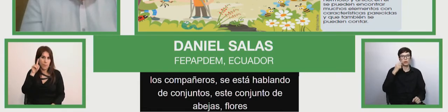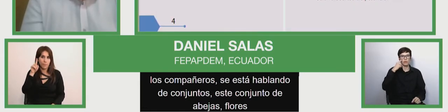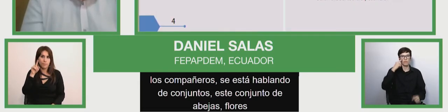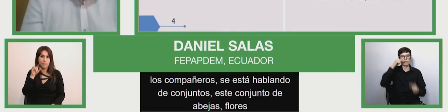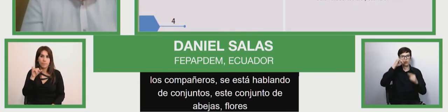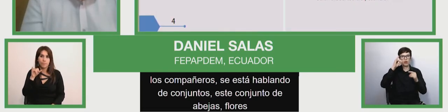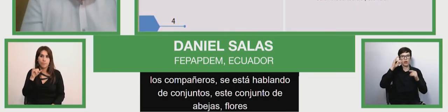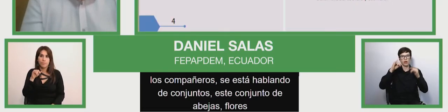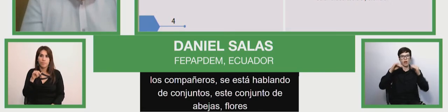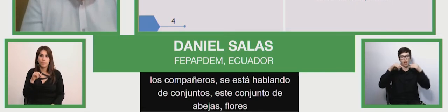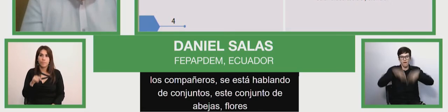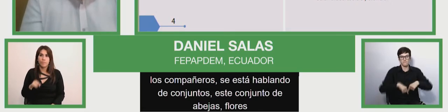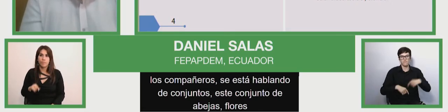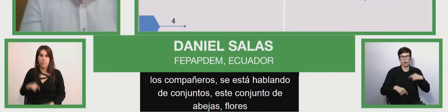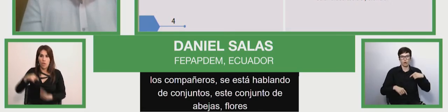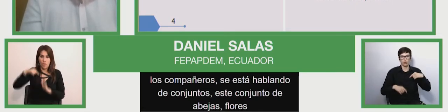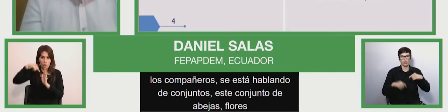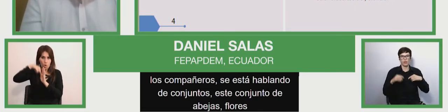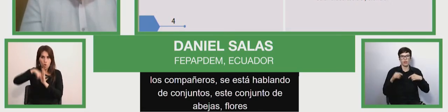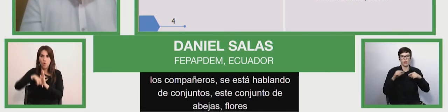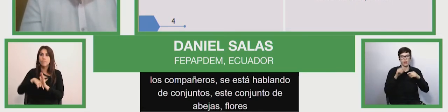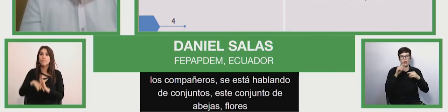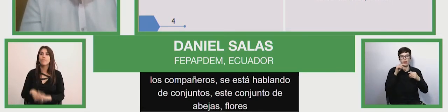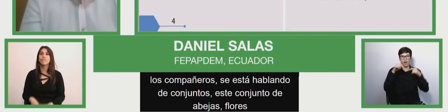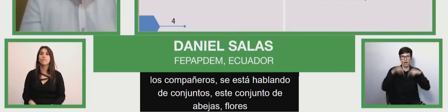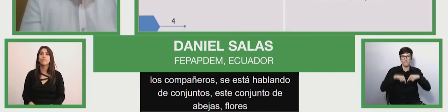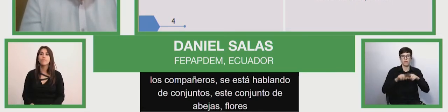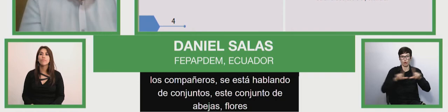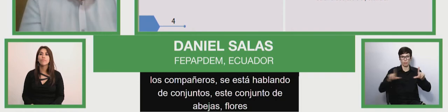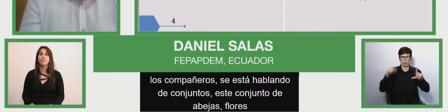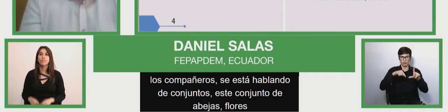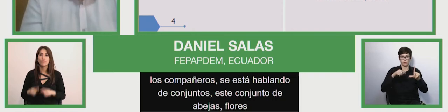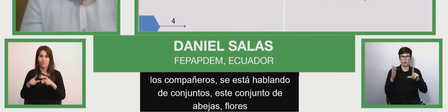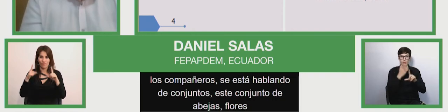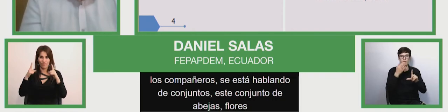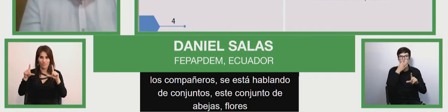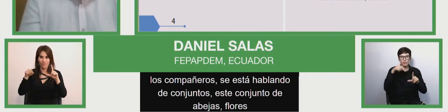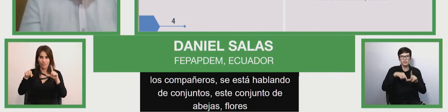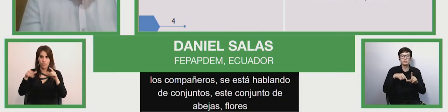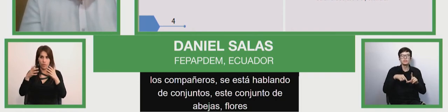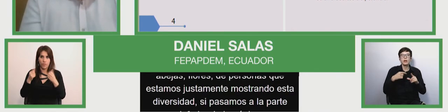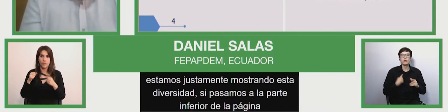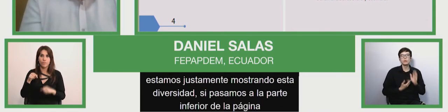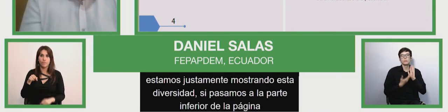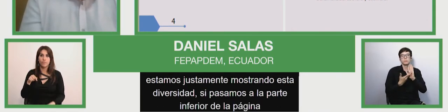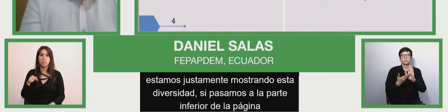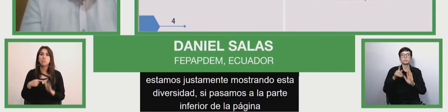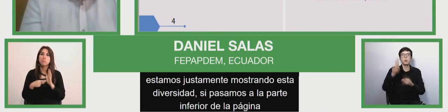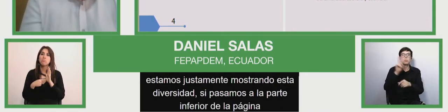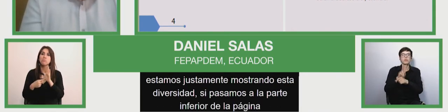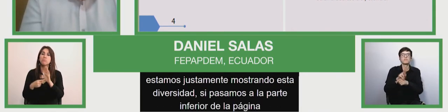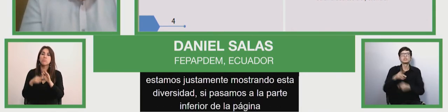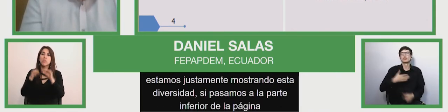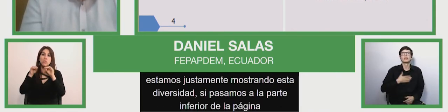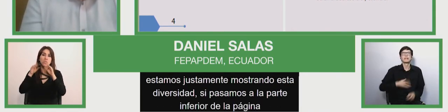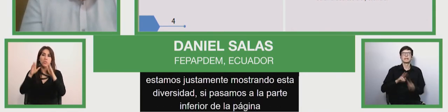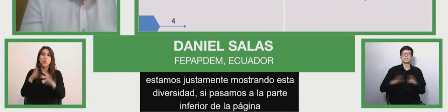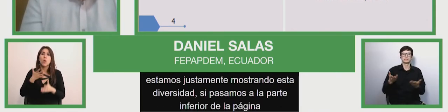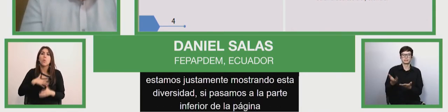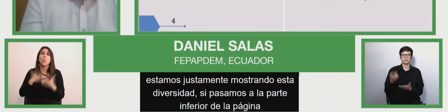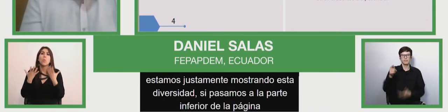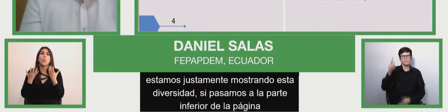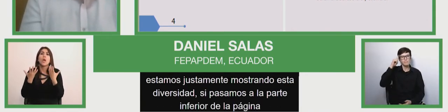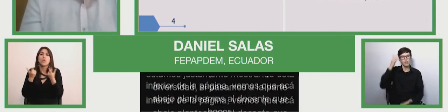página con la siguiente diapositiva vemos que acá abajo le planteamos al docente qué hacer le decimos qué objetivo en función del currículum nacional que